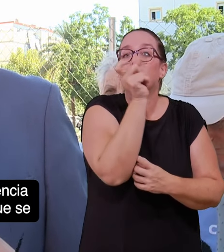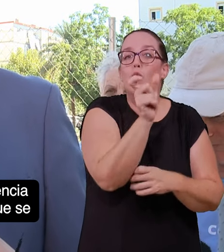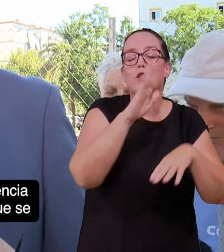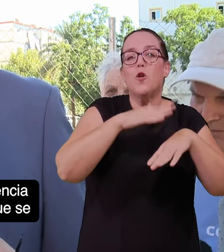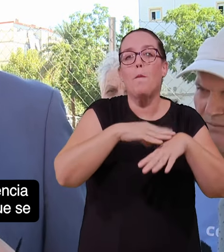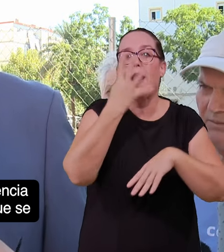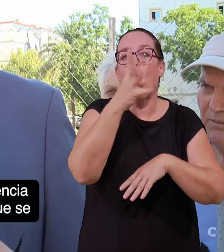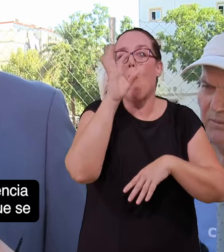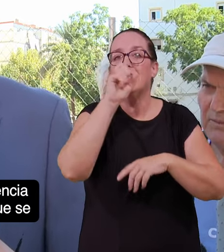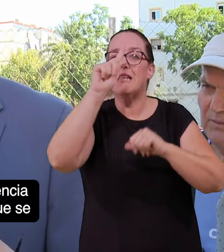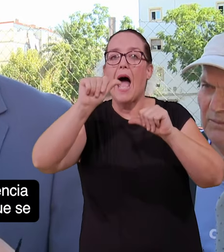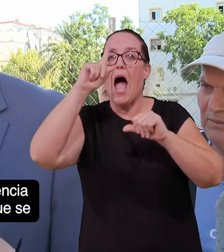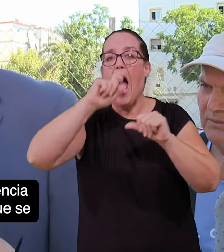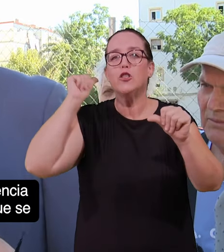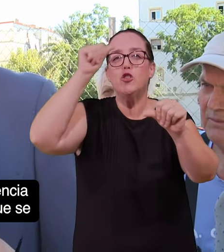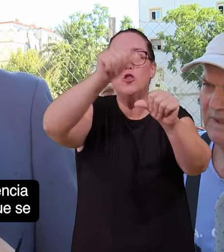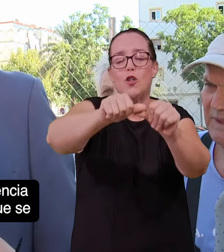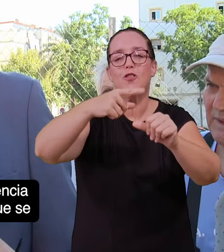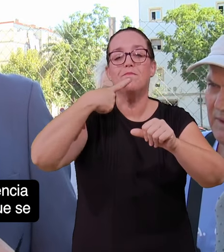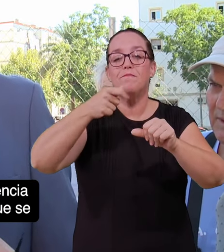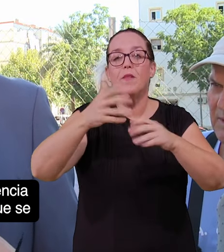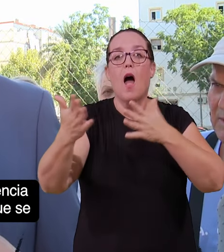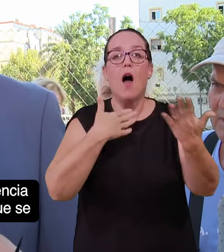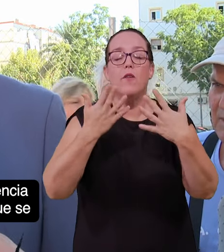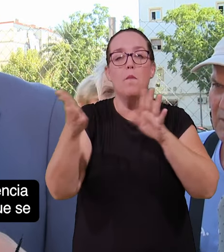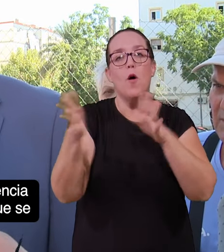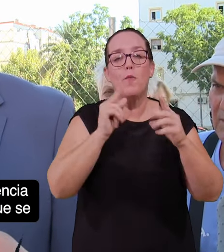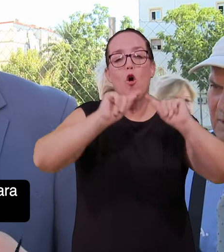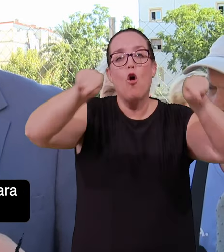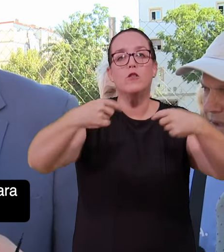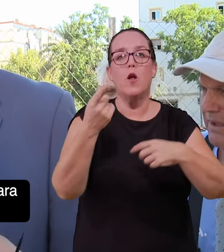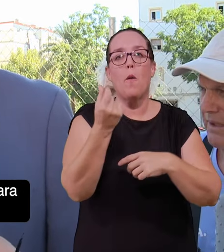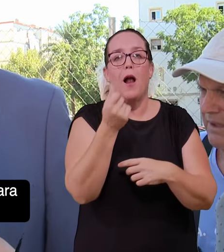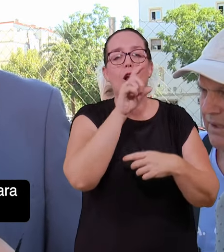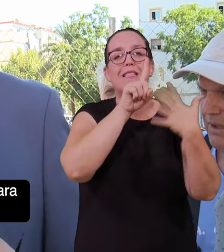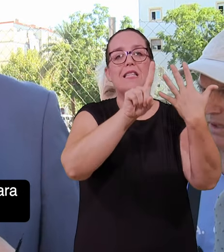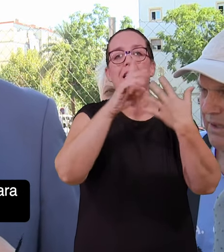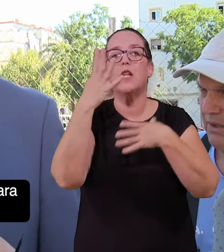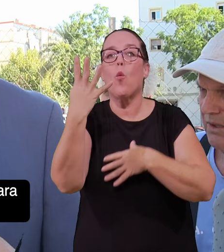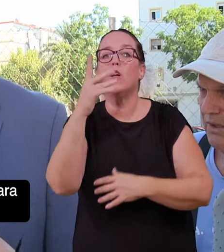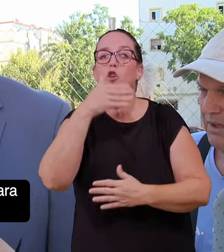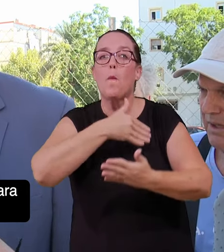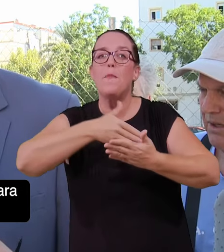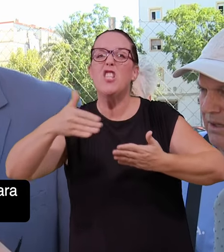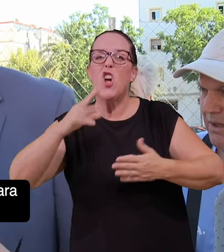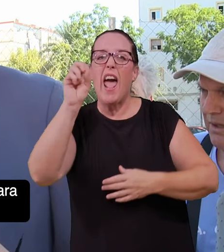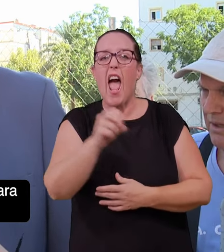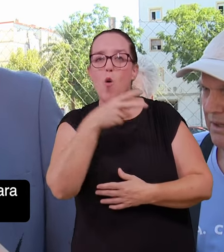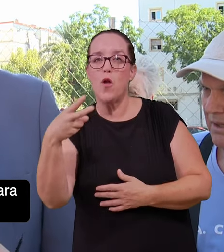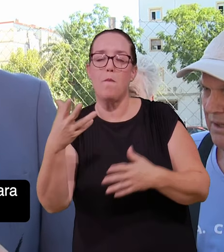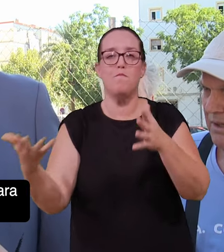el presupuesto para el total de los 40 años de vigencia de esa concesión, estamos hablando de un contrato que se valora en 64 millones de euros,